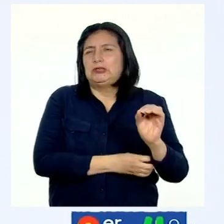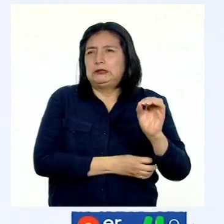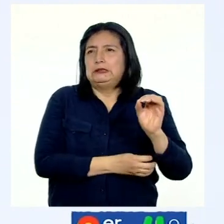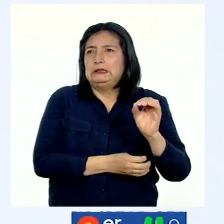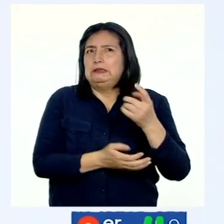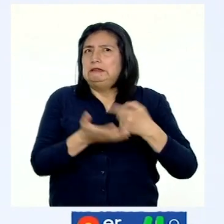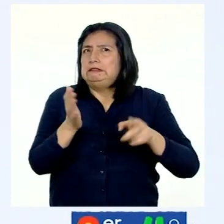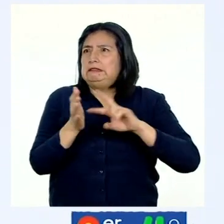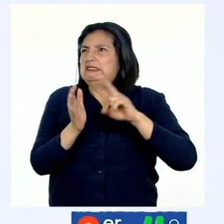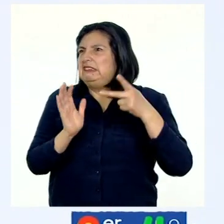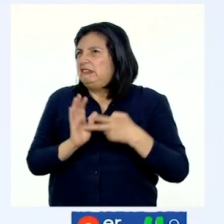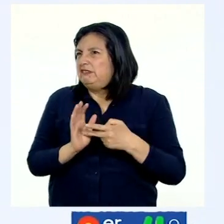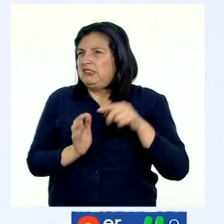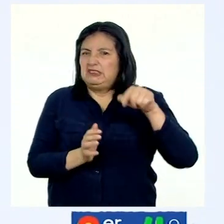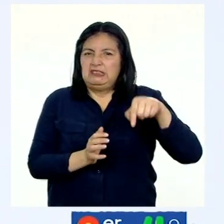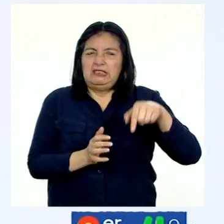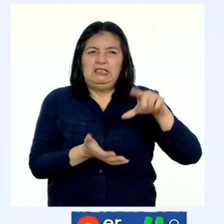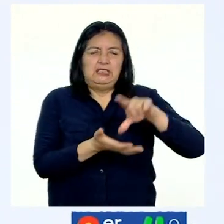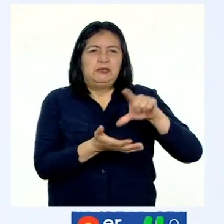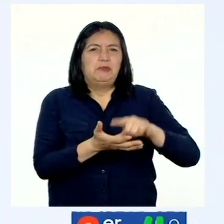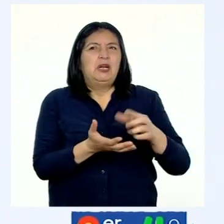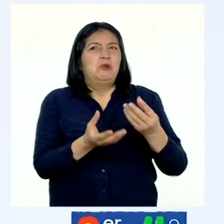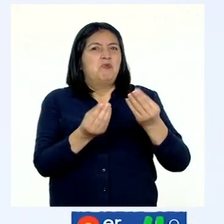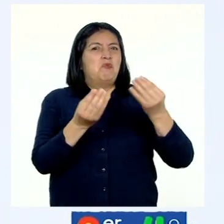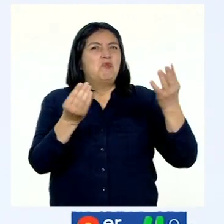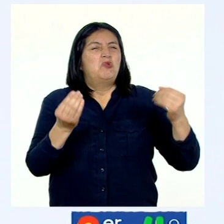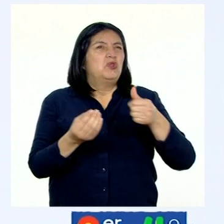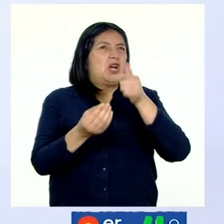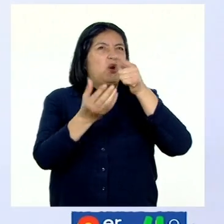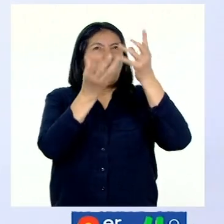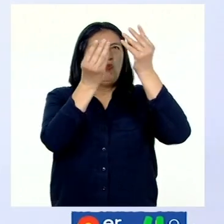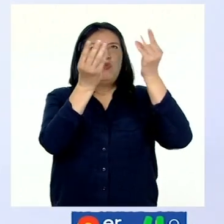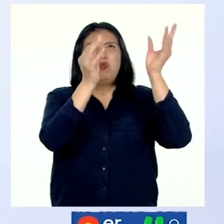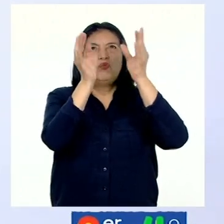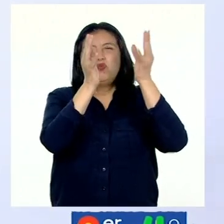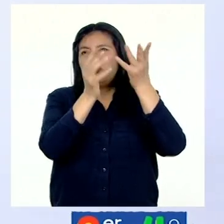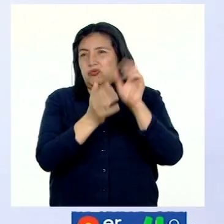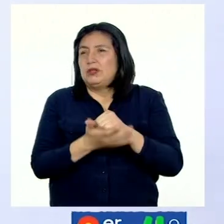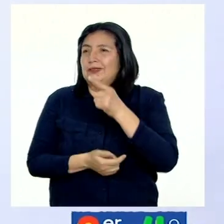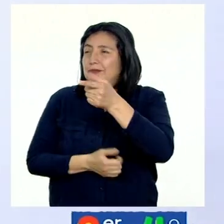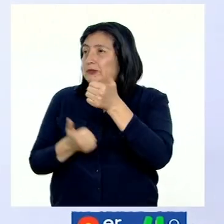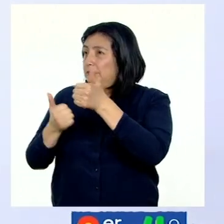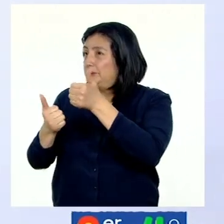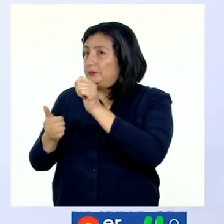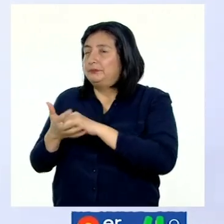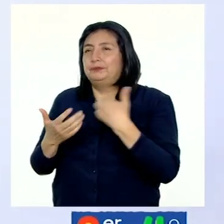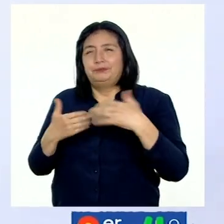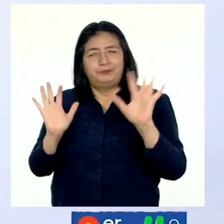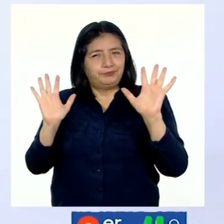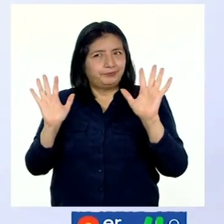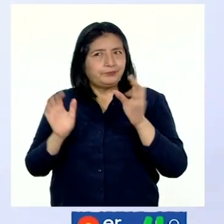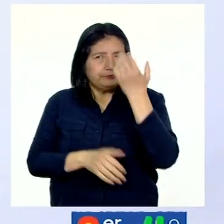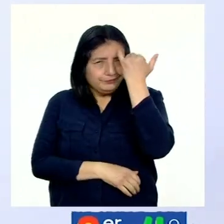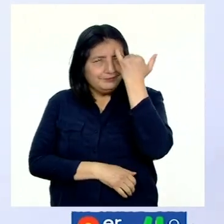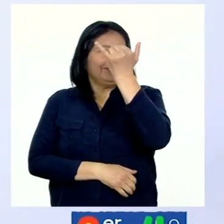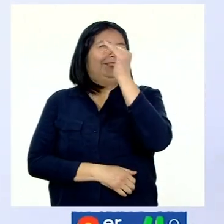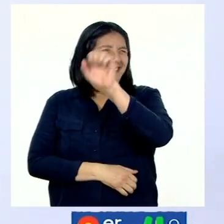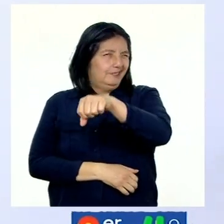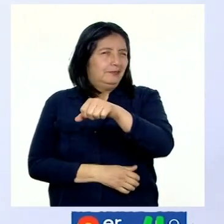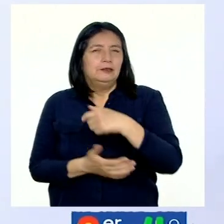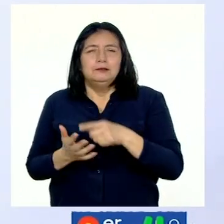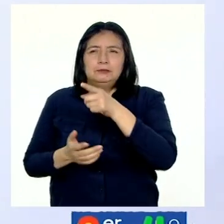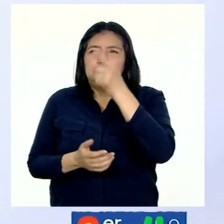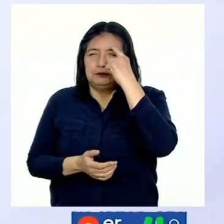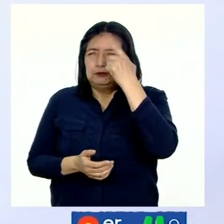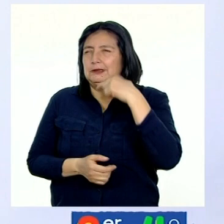Esto quiere decir que Lima tiene muchísima humedad. Muy bien, chicas y chicos, tengo una gran idea. ¿Qué les